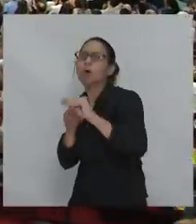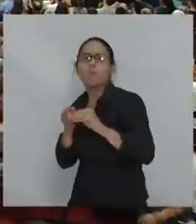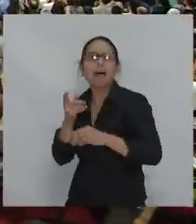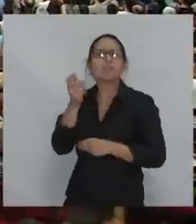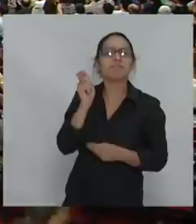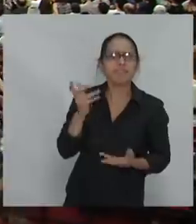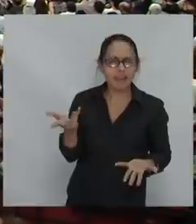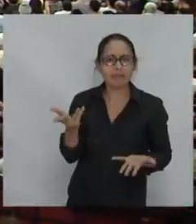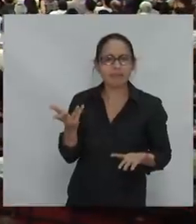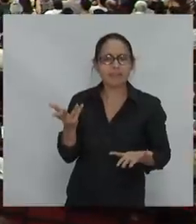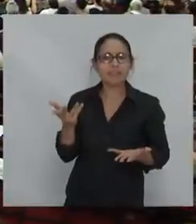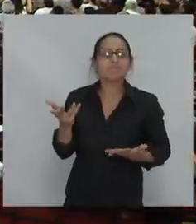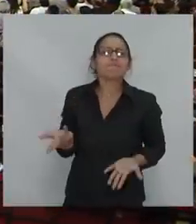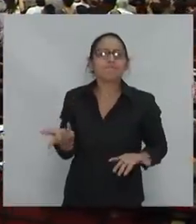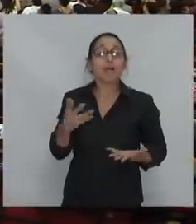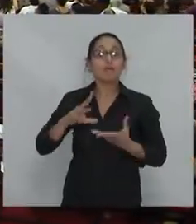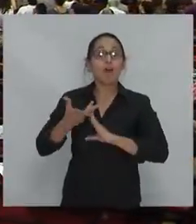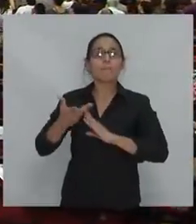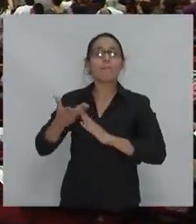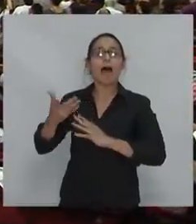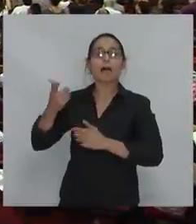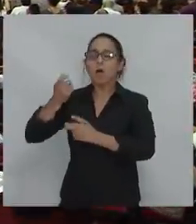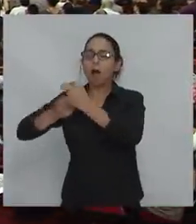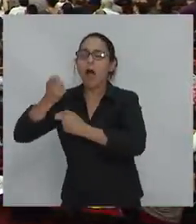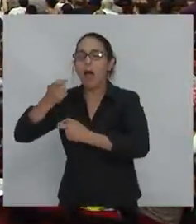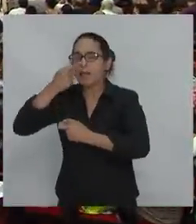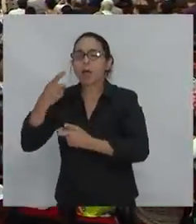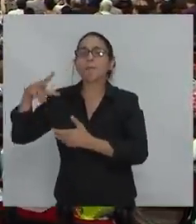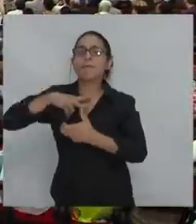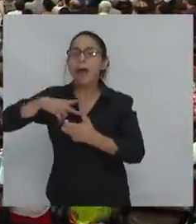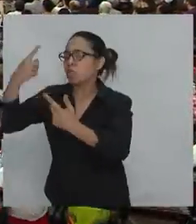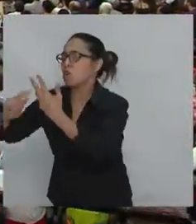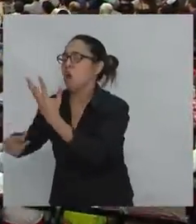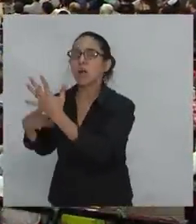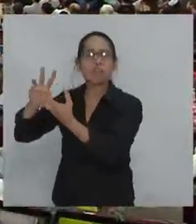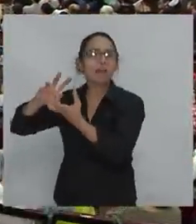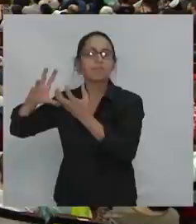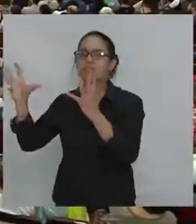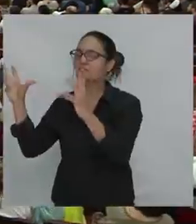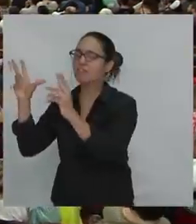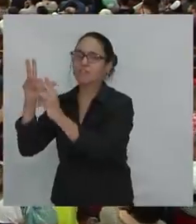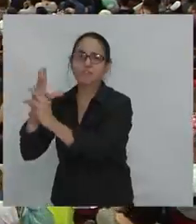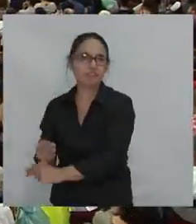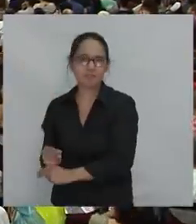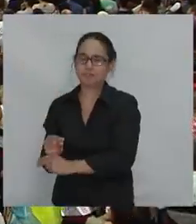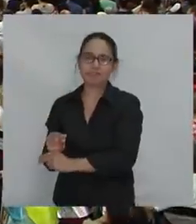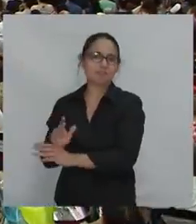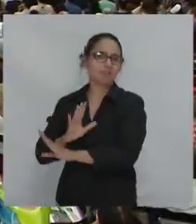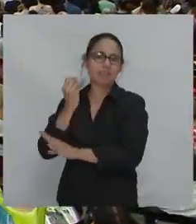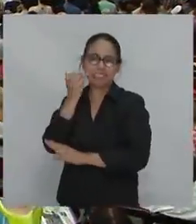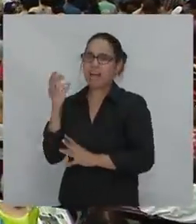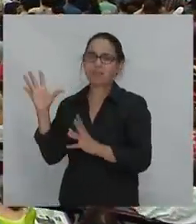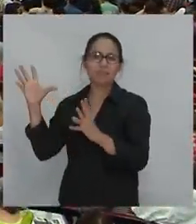agotado el combustible neoliberal. Lo que ahora tenemos es una especie de neoliberalismo zombi que sobrevive de sus viejas